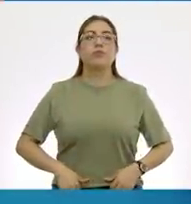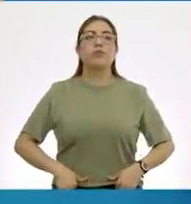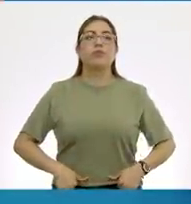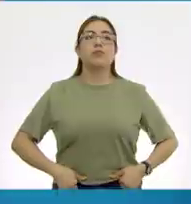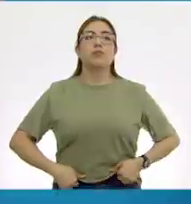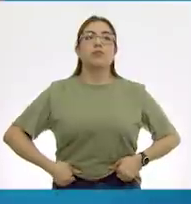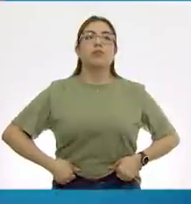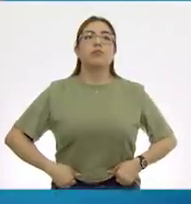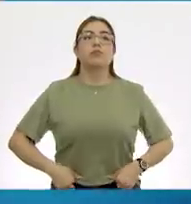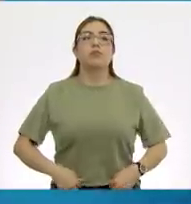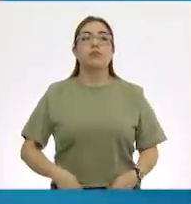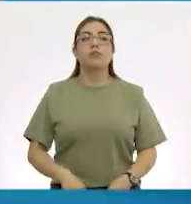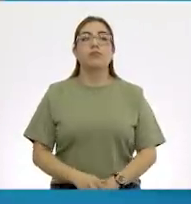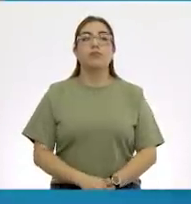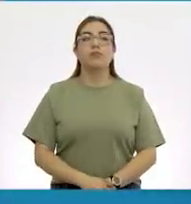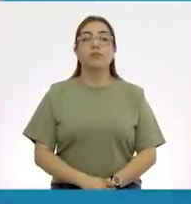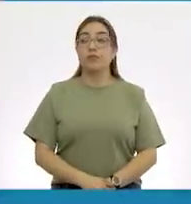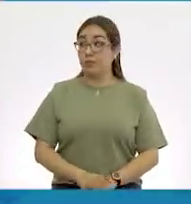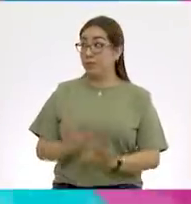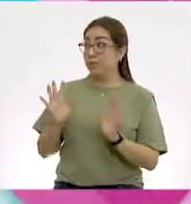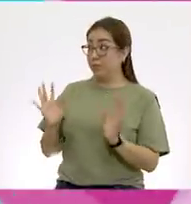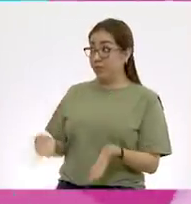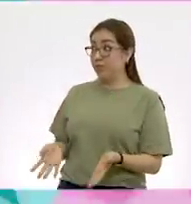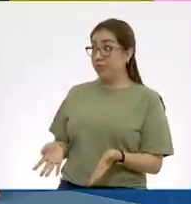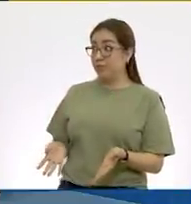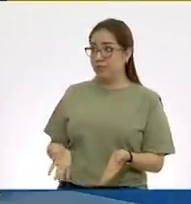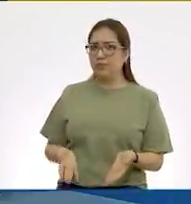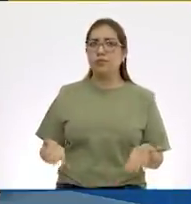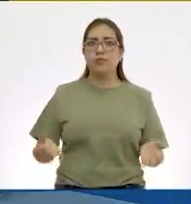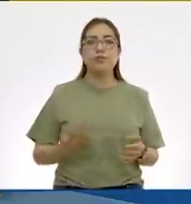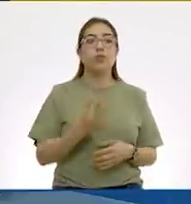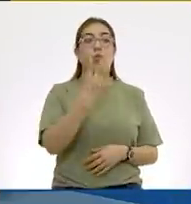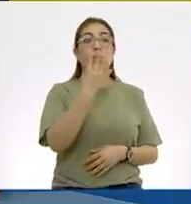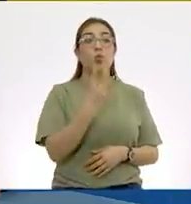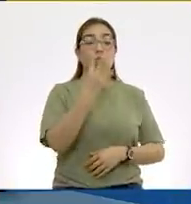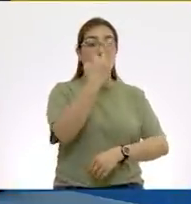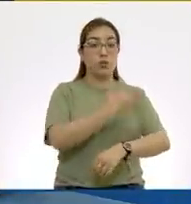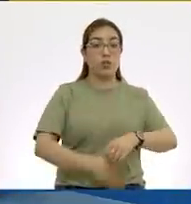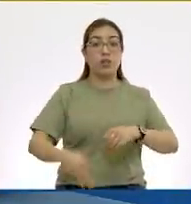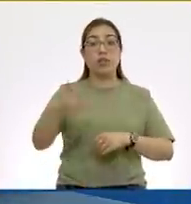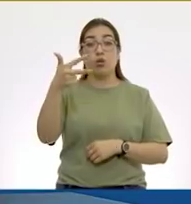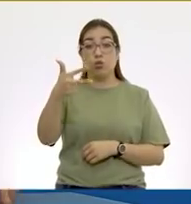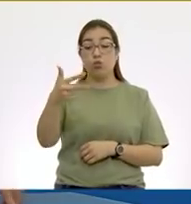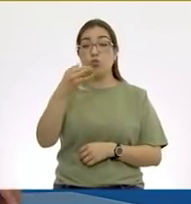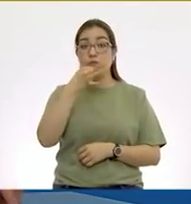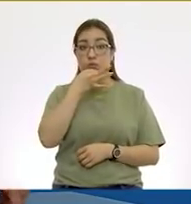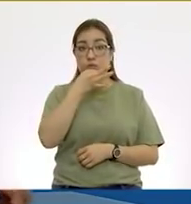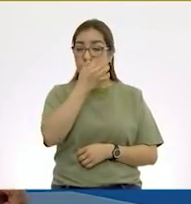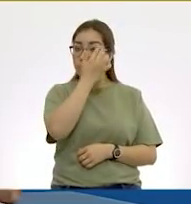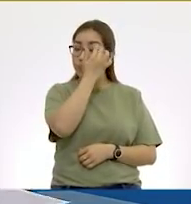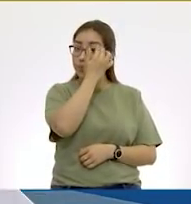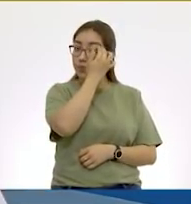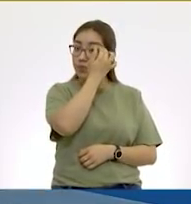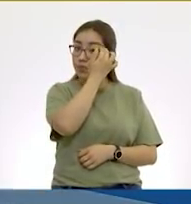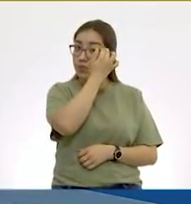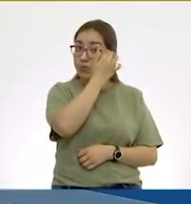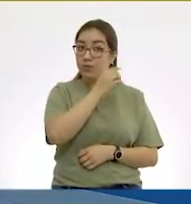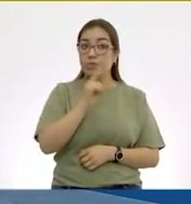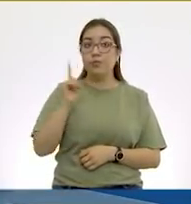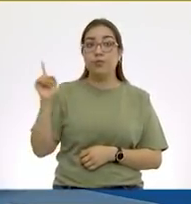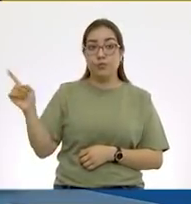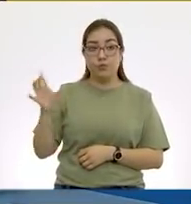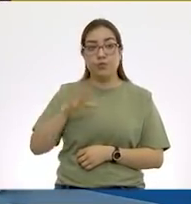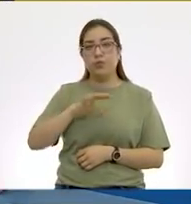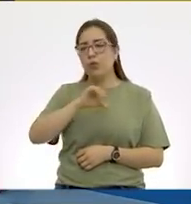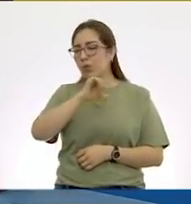¿Ya? ¿Aníbal? 4 de la tarde con 8 minutos. Perfecto. Tenemos un